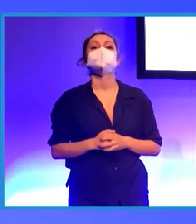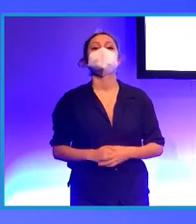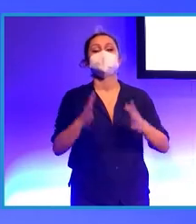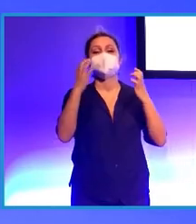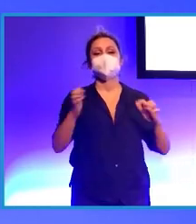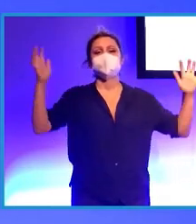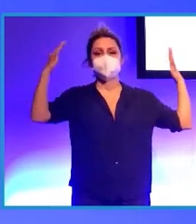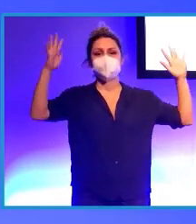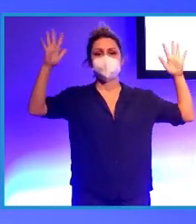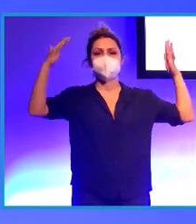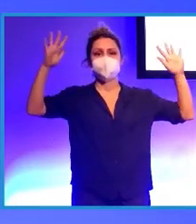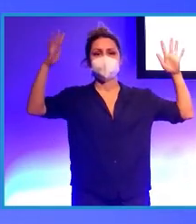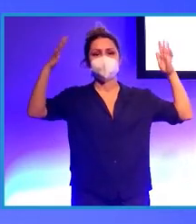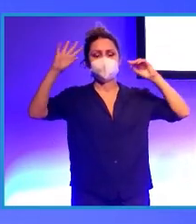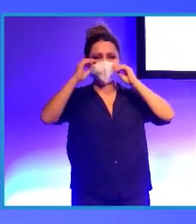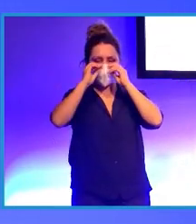Aplausos.